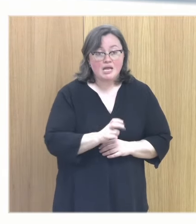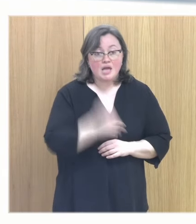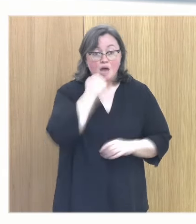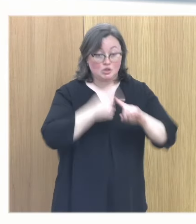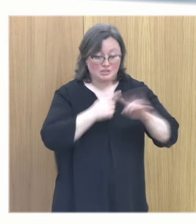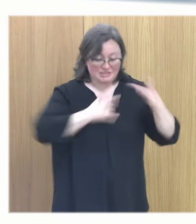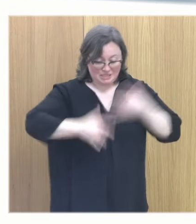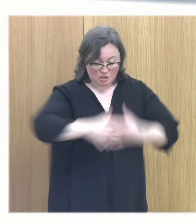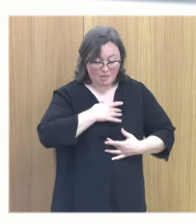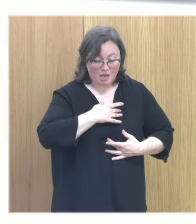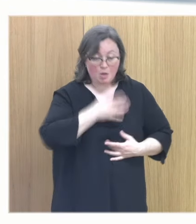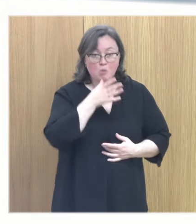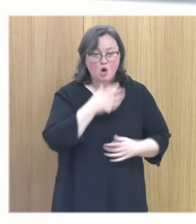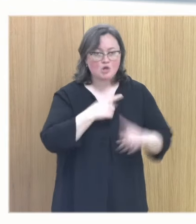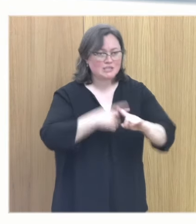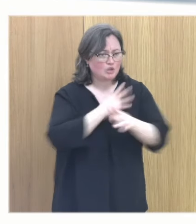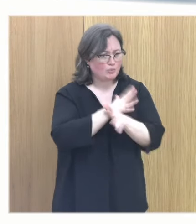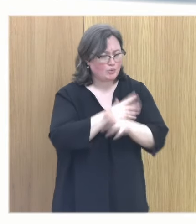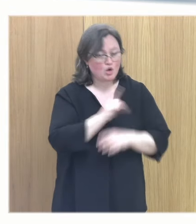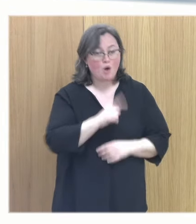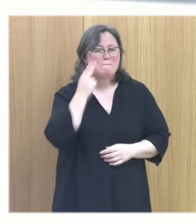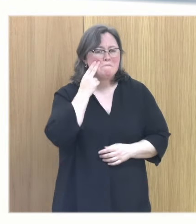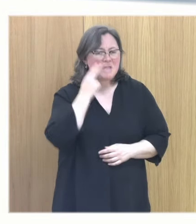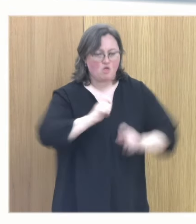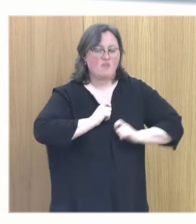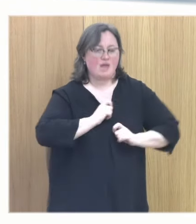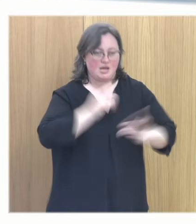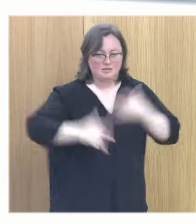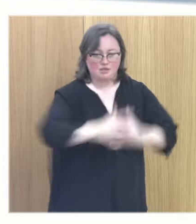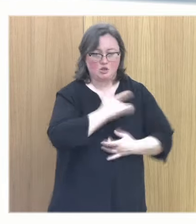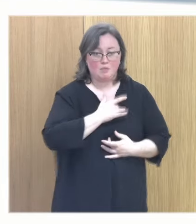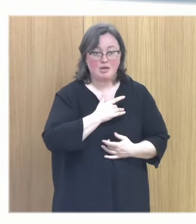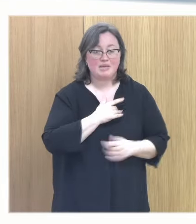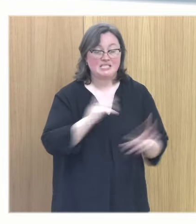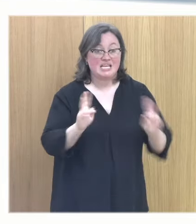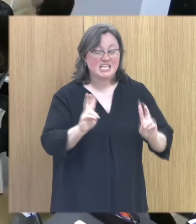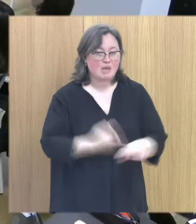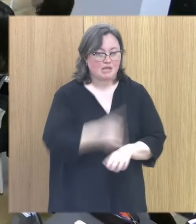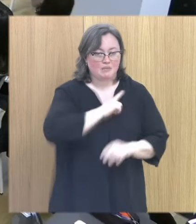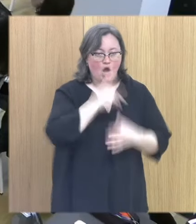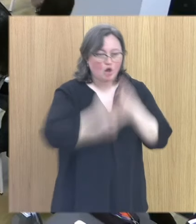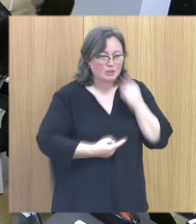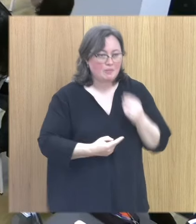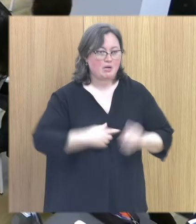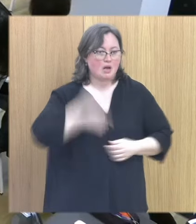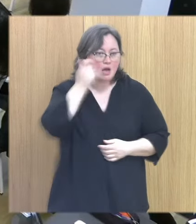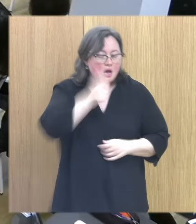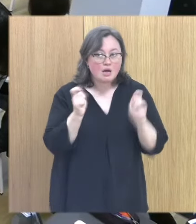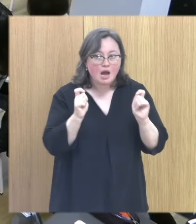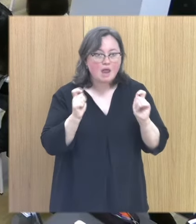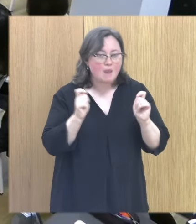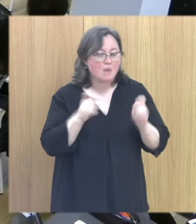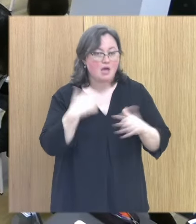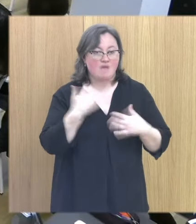la sintomatología no la causa la sexualidad la causa el terror y la causa la hiperactivación y la causa el agotamiento de mantenerse hiperactivación y